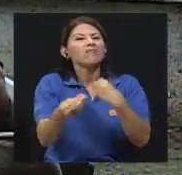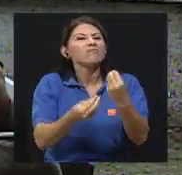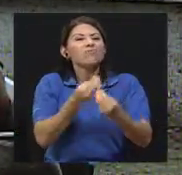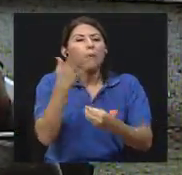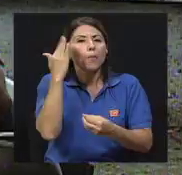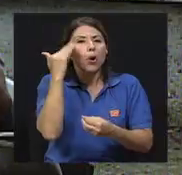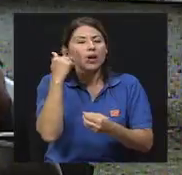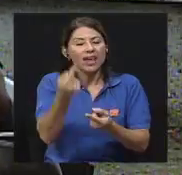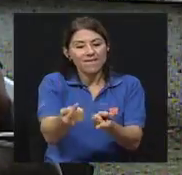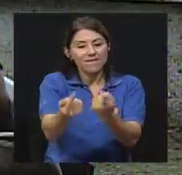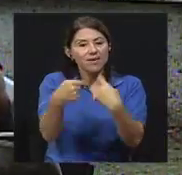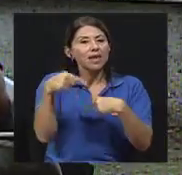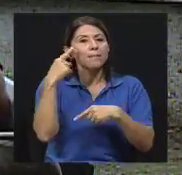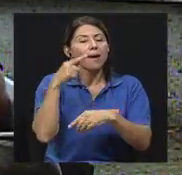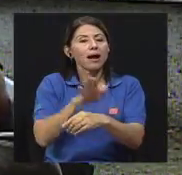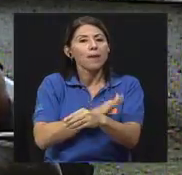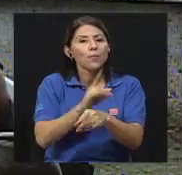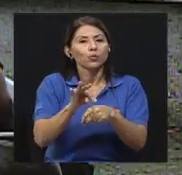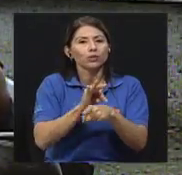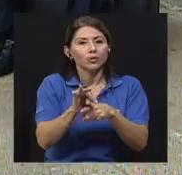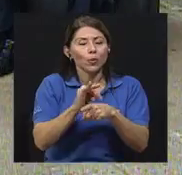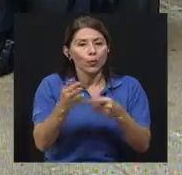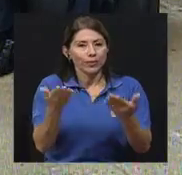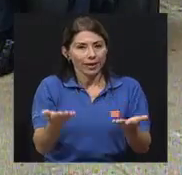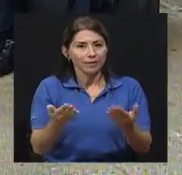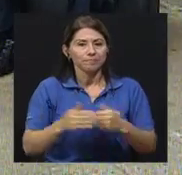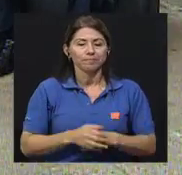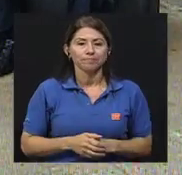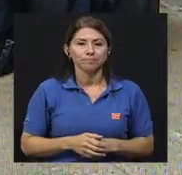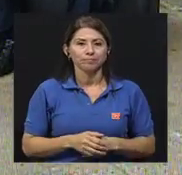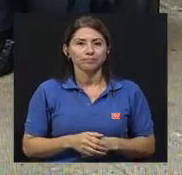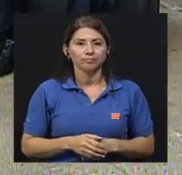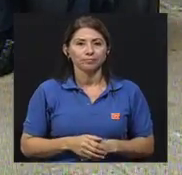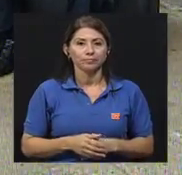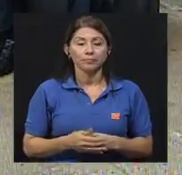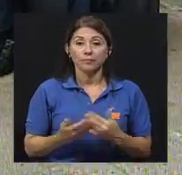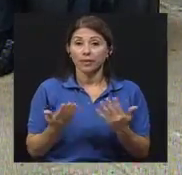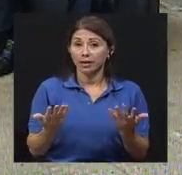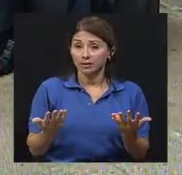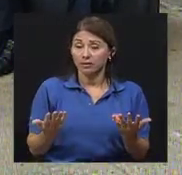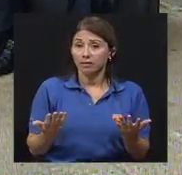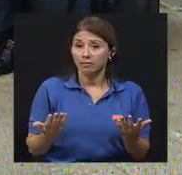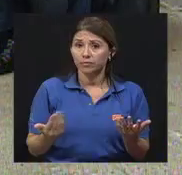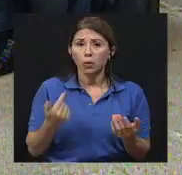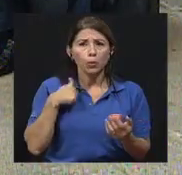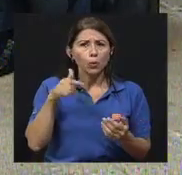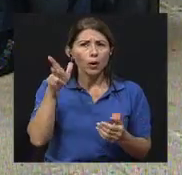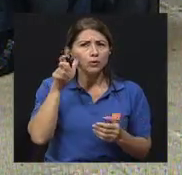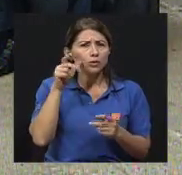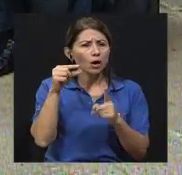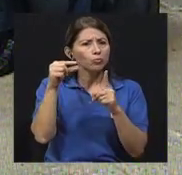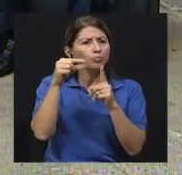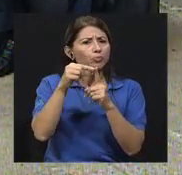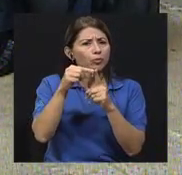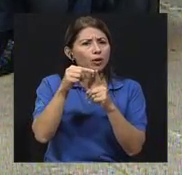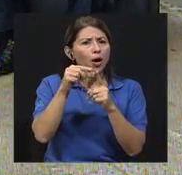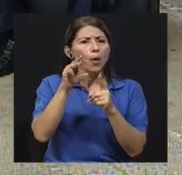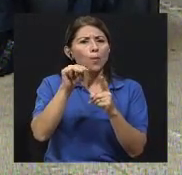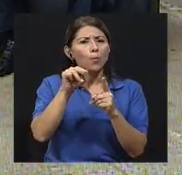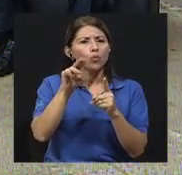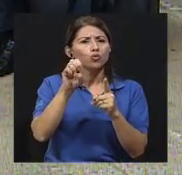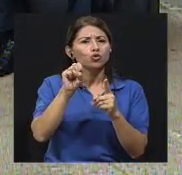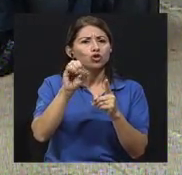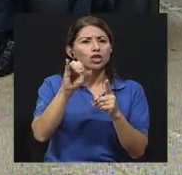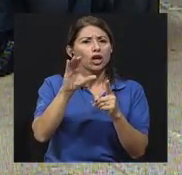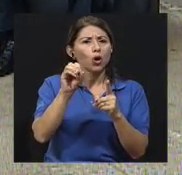al tratamiento en sí. Y es que, María del Mara, uno ha escuchado el término musicoterapia,